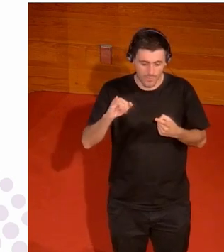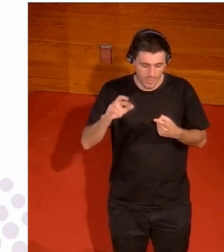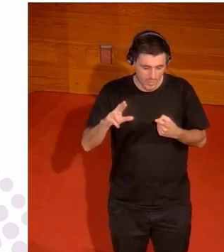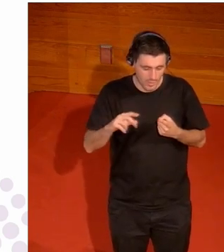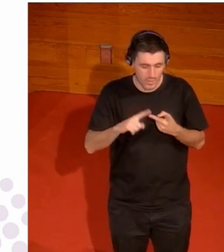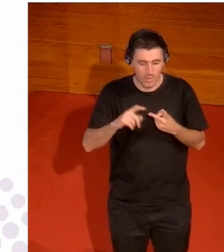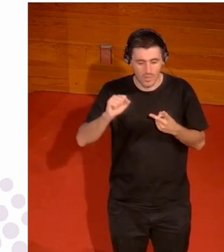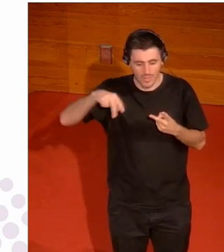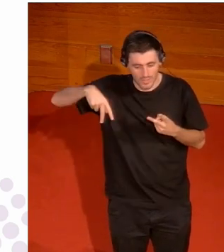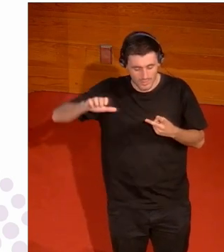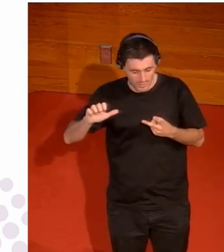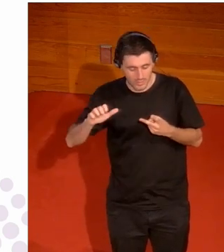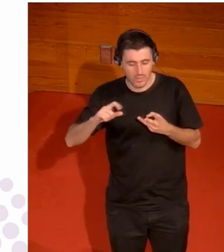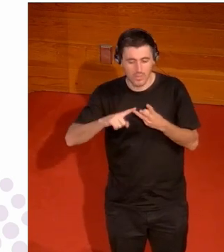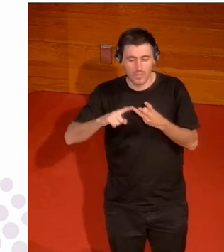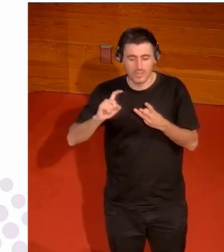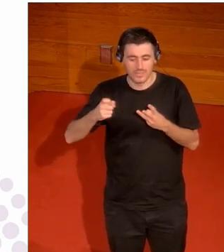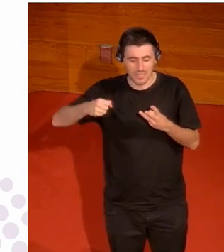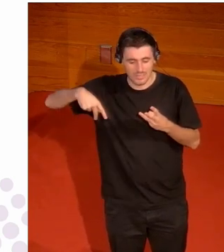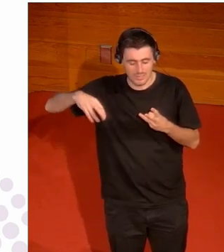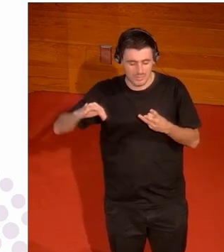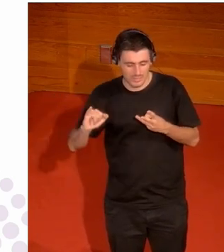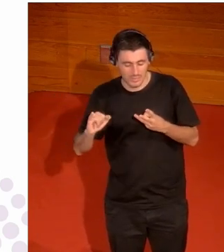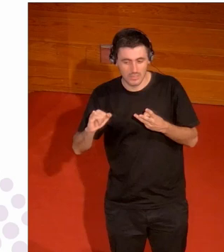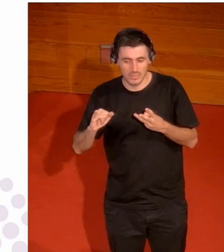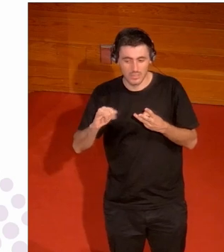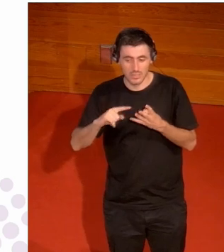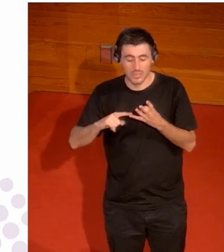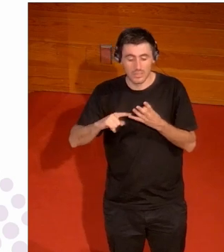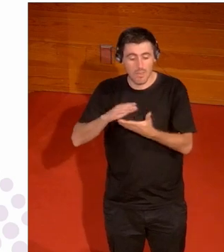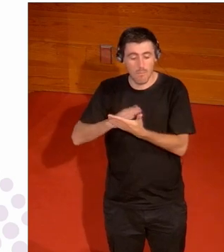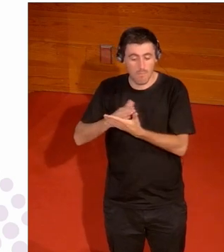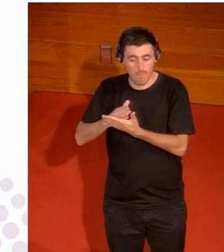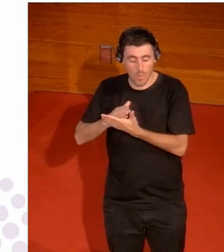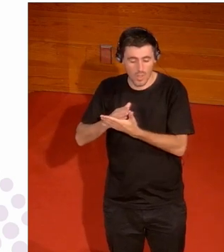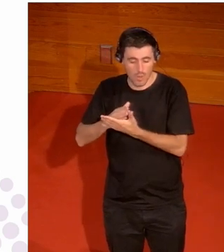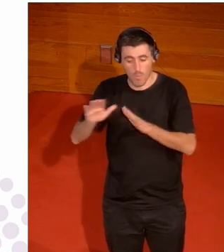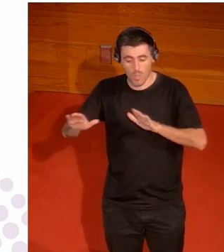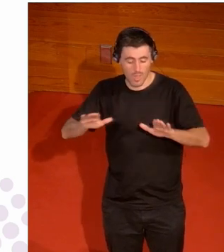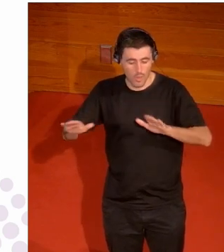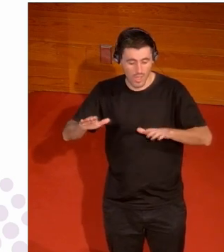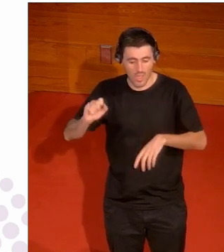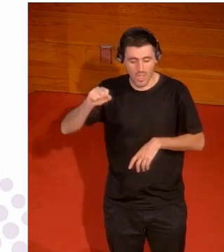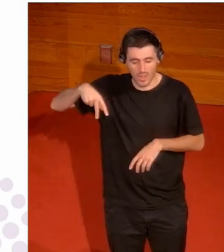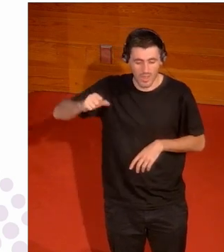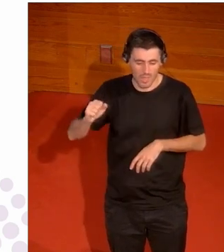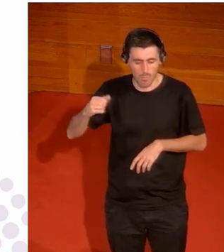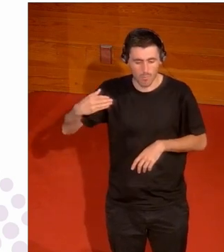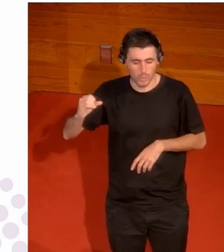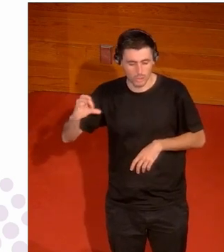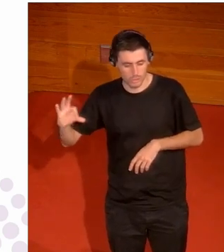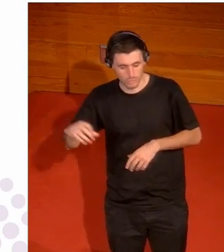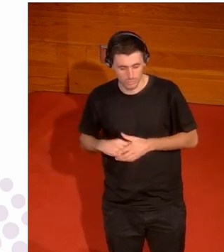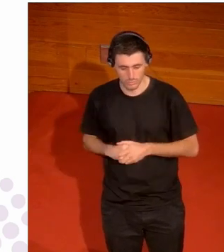Ana Ira Zabal y Santi Palacios y la mesa redonda estará moderada por Ana Bost bueno muchas gracias Esquerri Gascoet a la rachat de